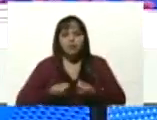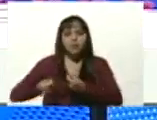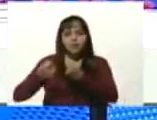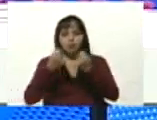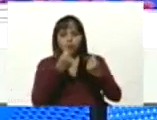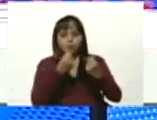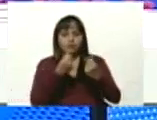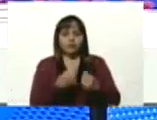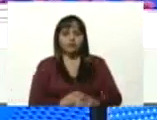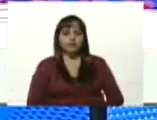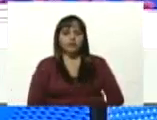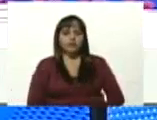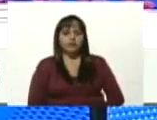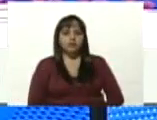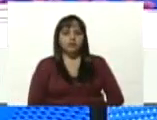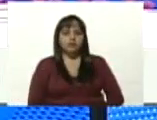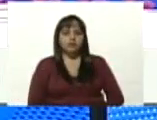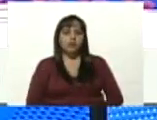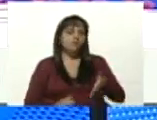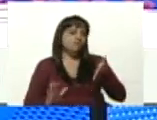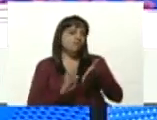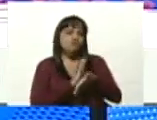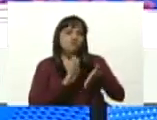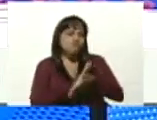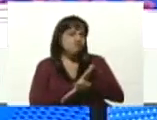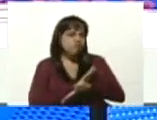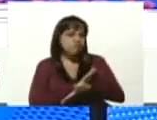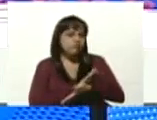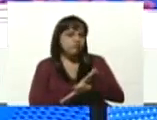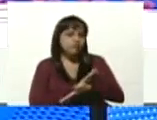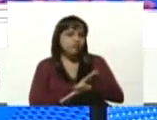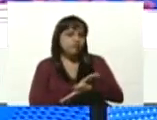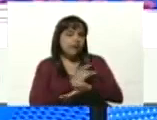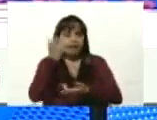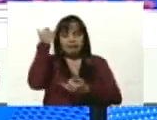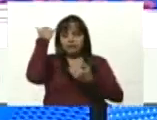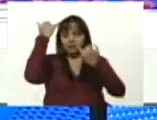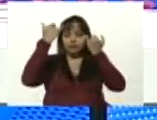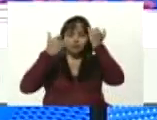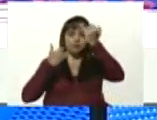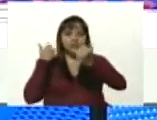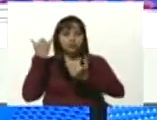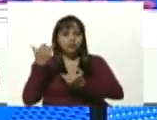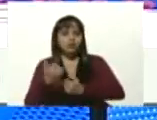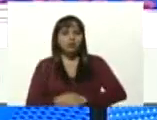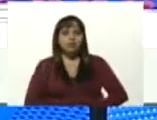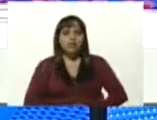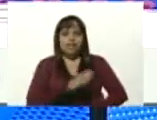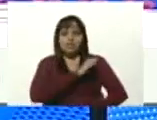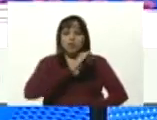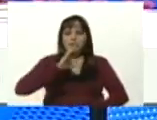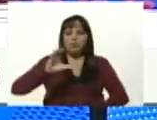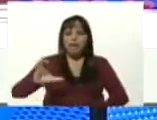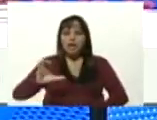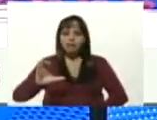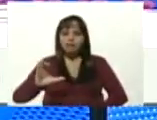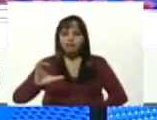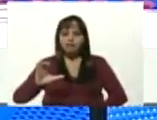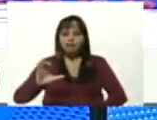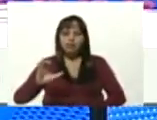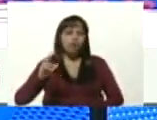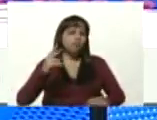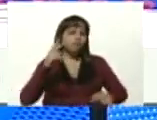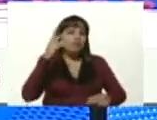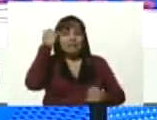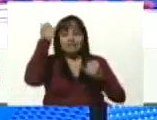en base a el ingenio y la soberanía intelectual de